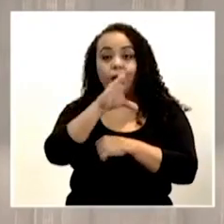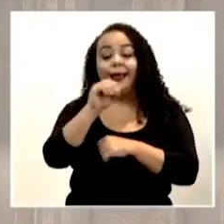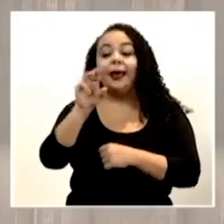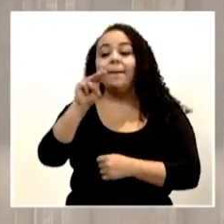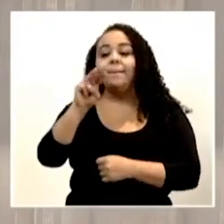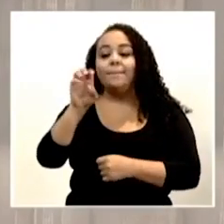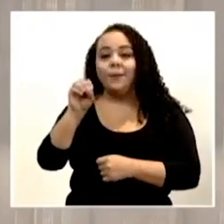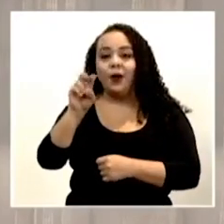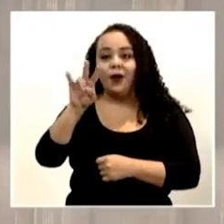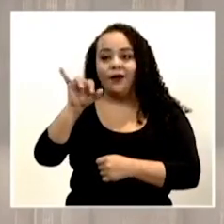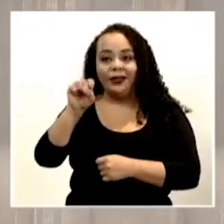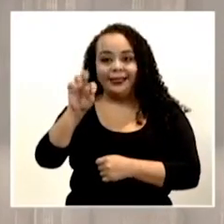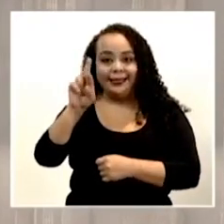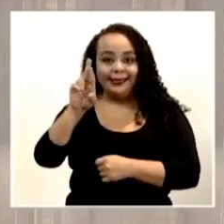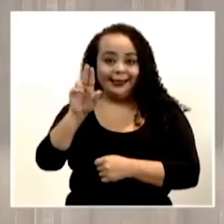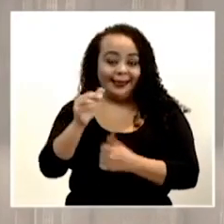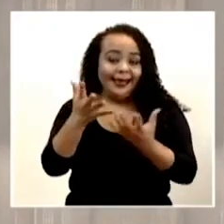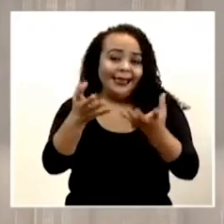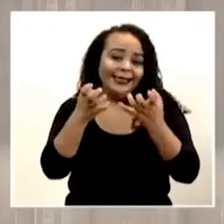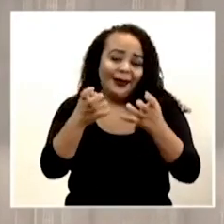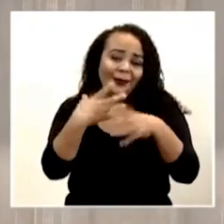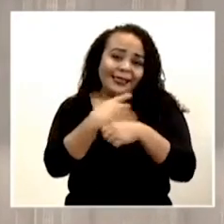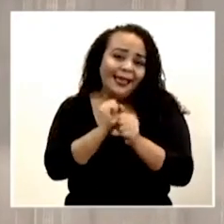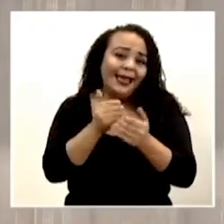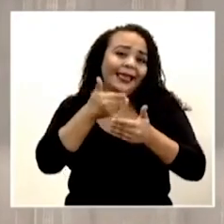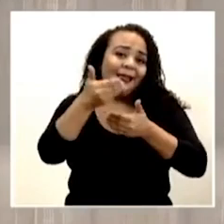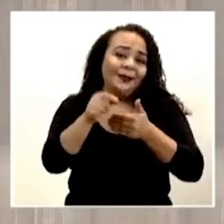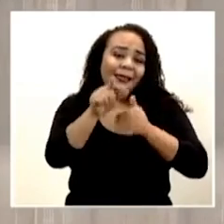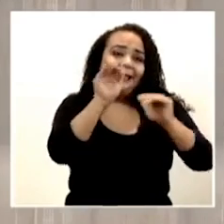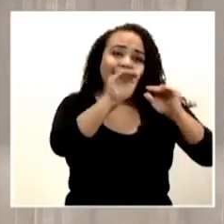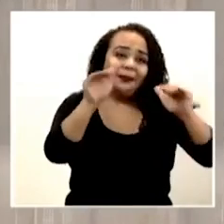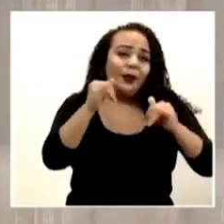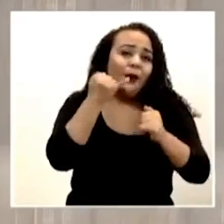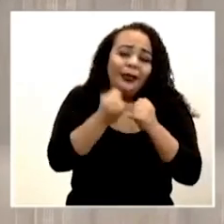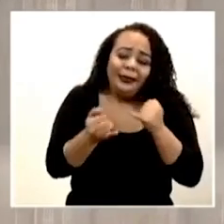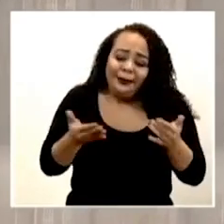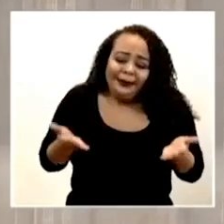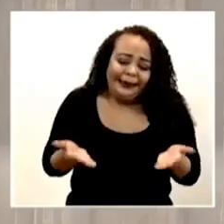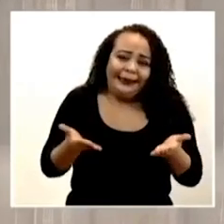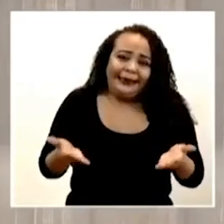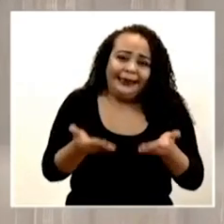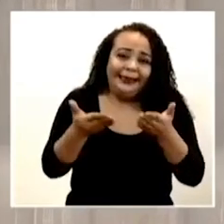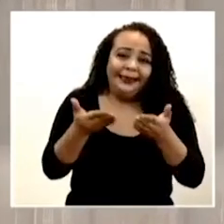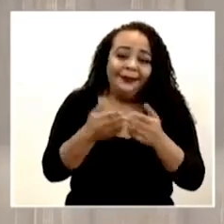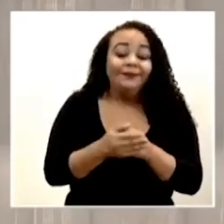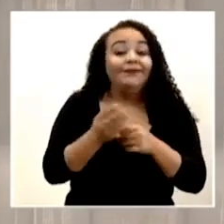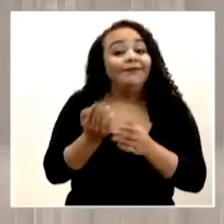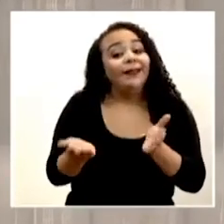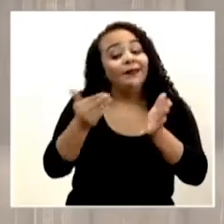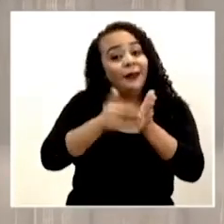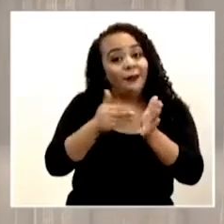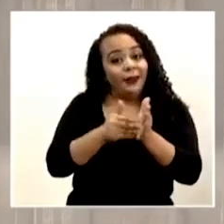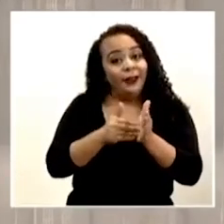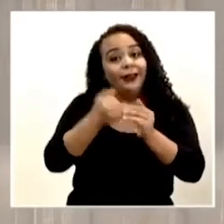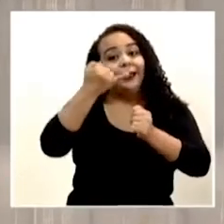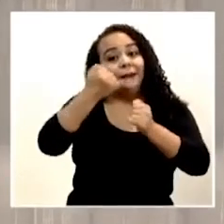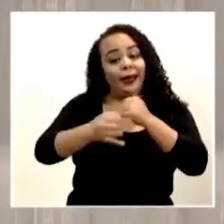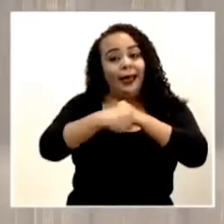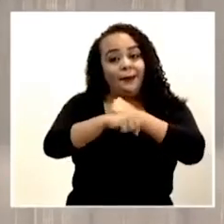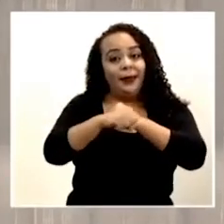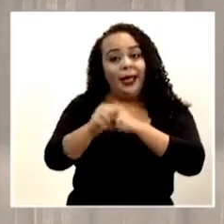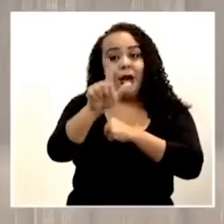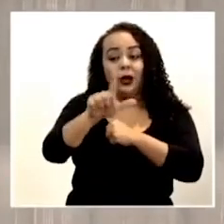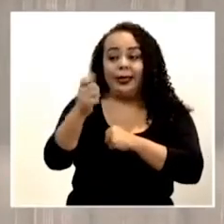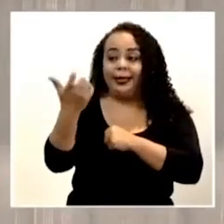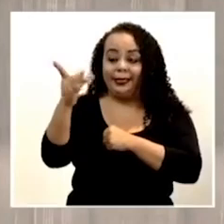De verdad es que le quisiéramos hacerles pues este llamado a este último empujón. Repito, la idea es terminar la campaña el lunes 18 de